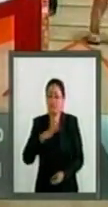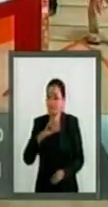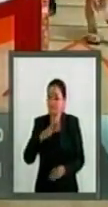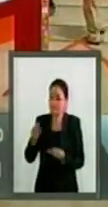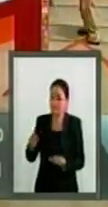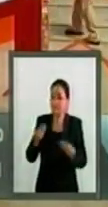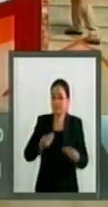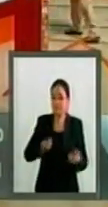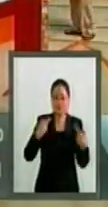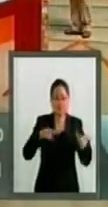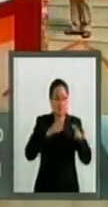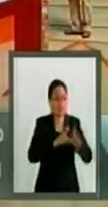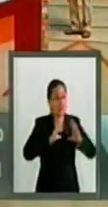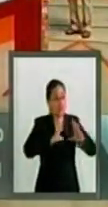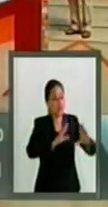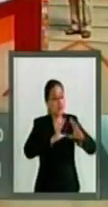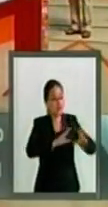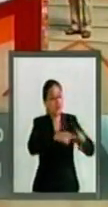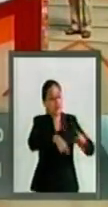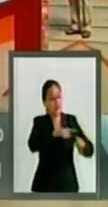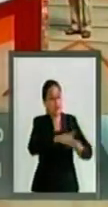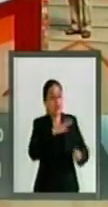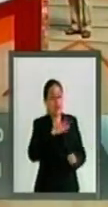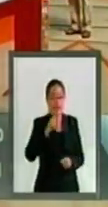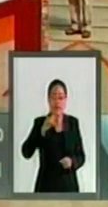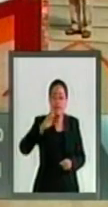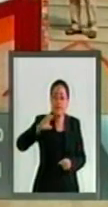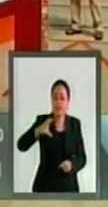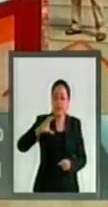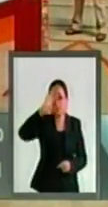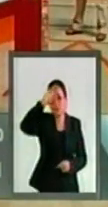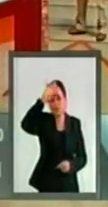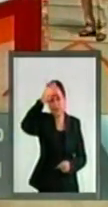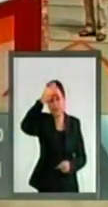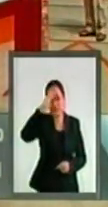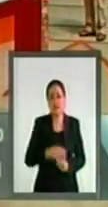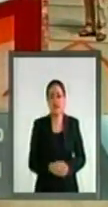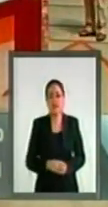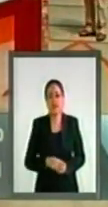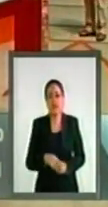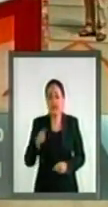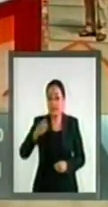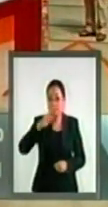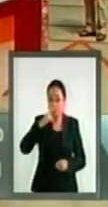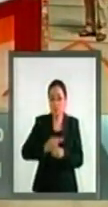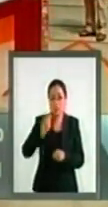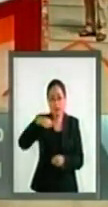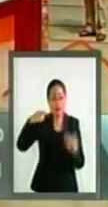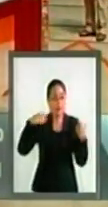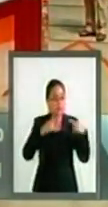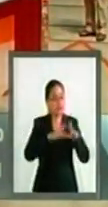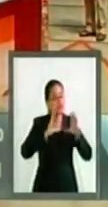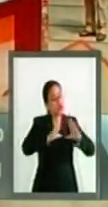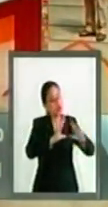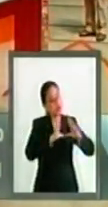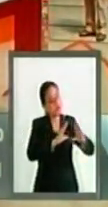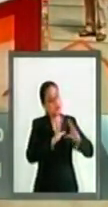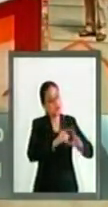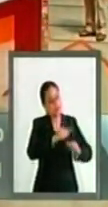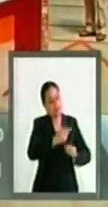la formación de los maestros al TEC de Monterrey, la formación de los maestros al TEC de Monterrey,